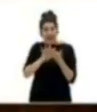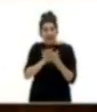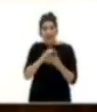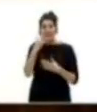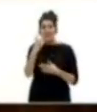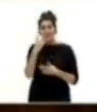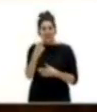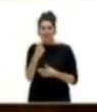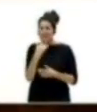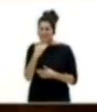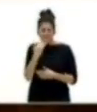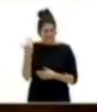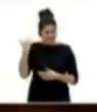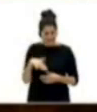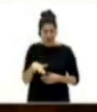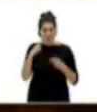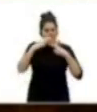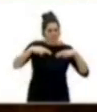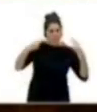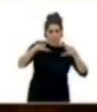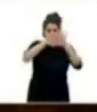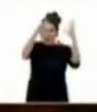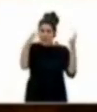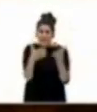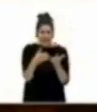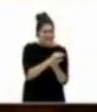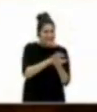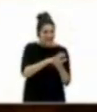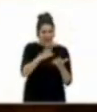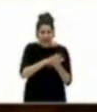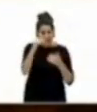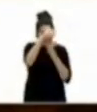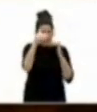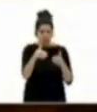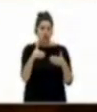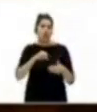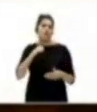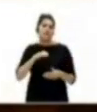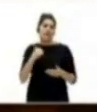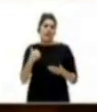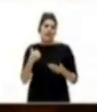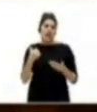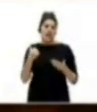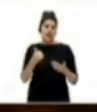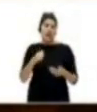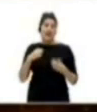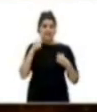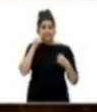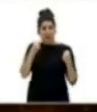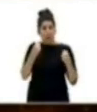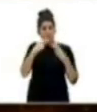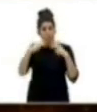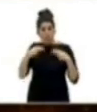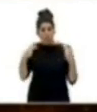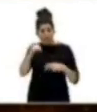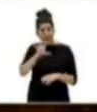de blindar el carácter público, universal y gratuito de la atención sanitaria y la salud pública. Canarias es una de